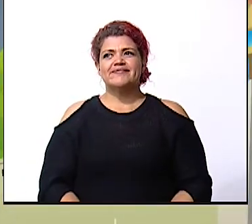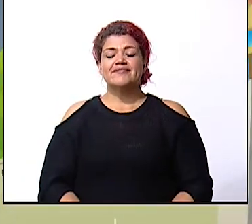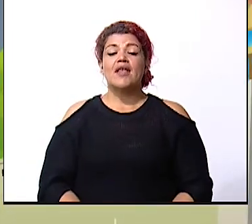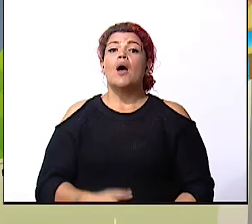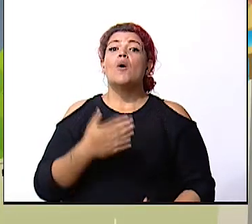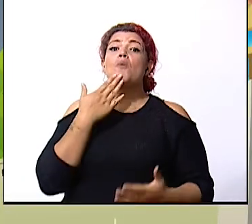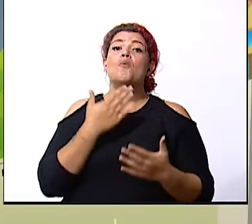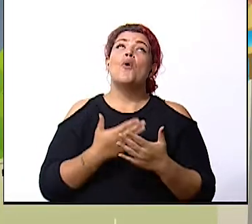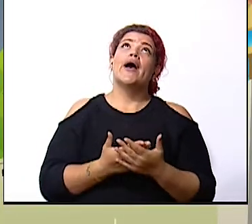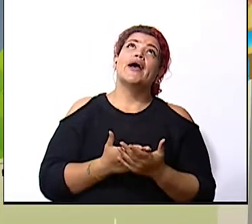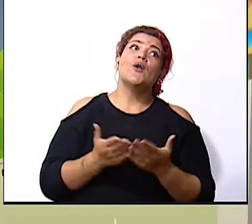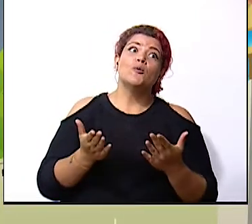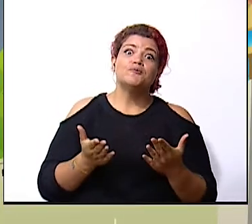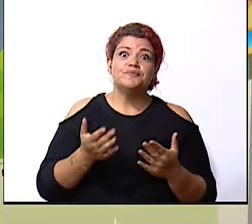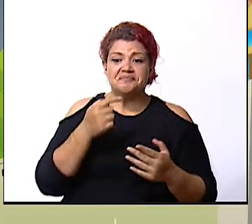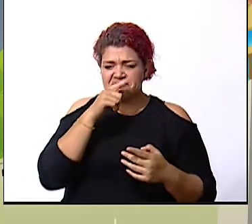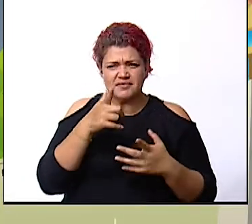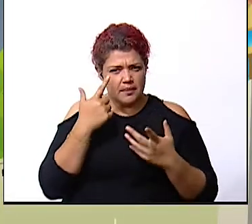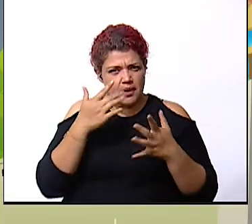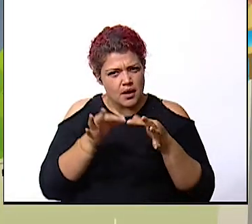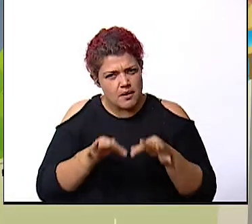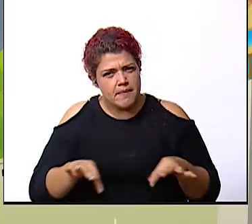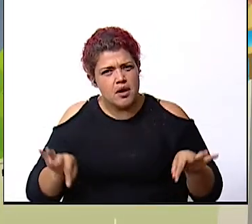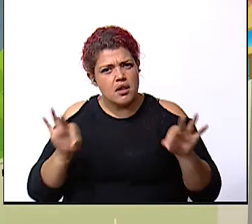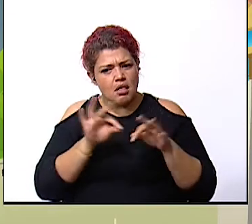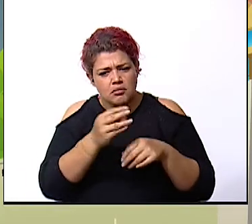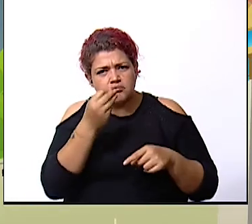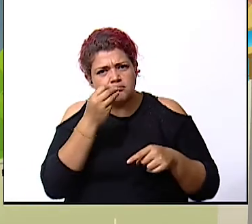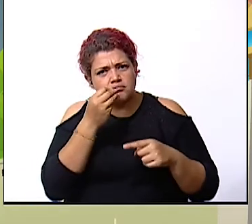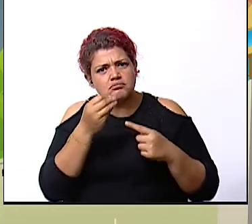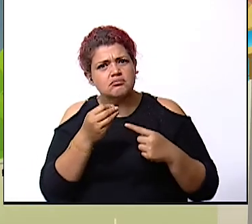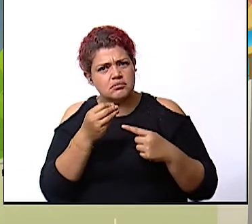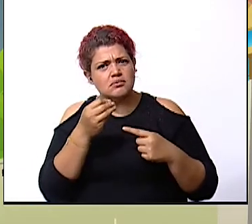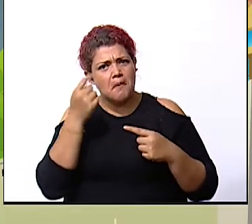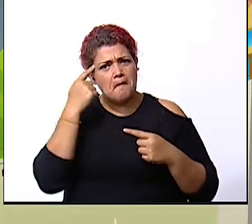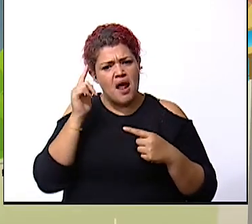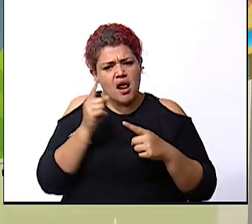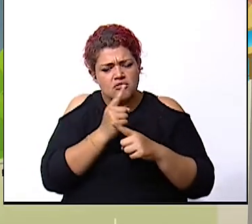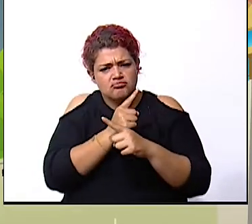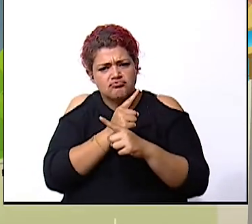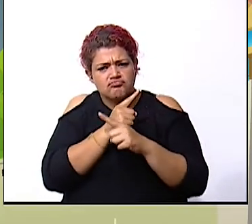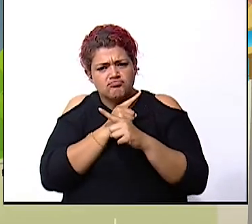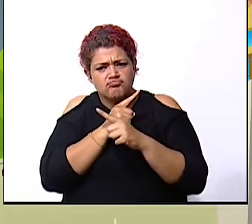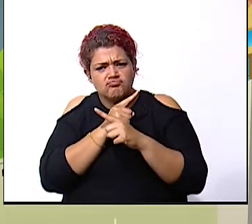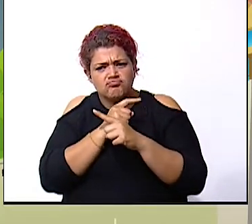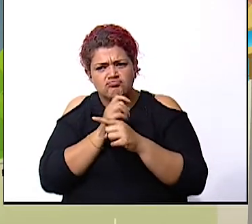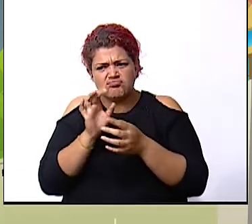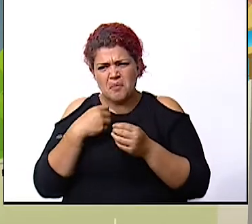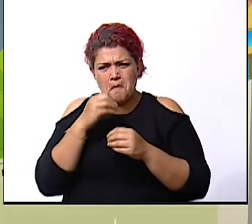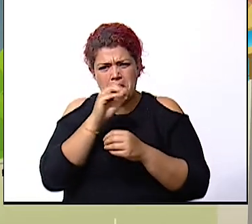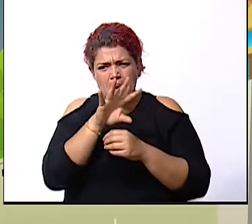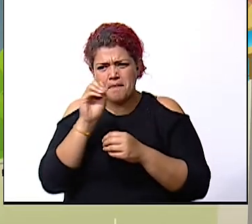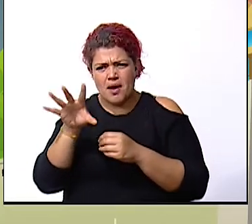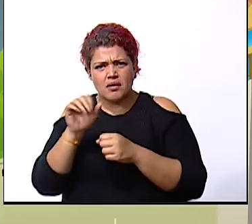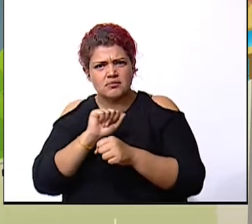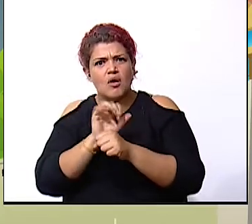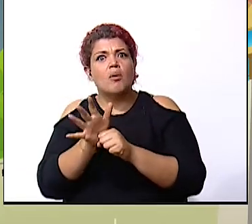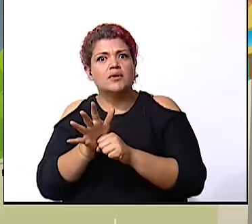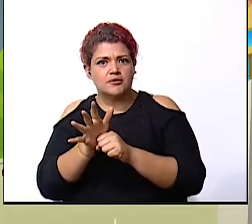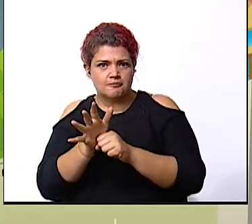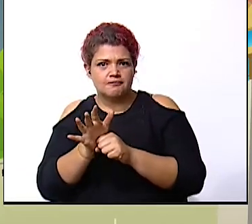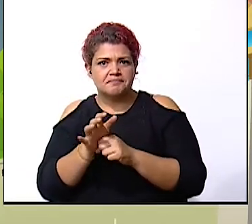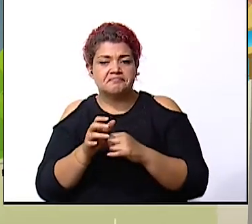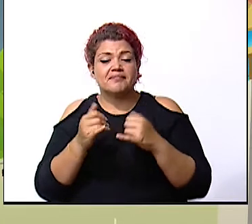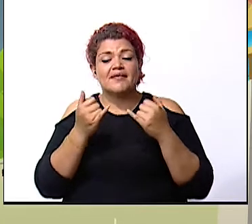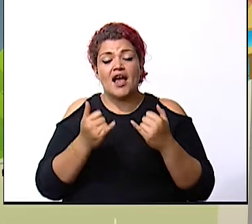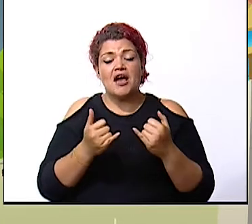bueno niños y niñas qué importante es la alimentación para prevenir el contagio del COVID también ahora sí qué